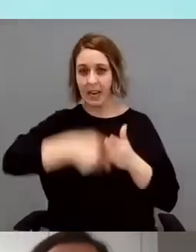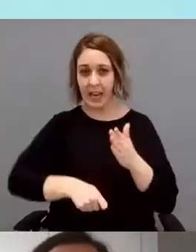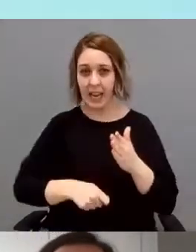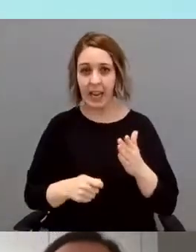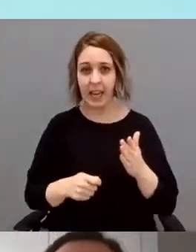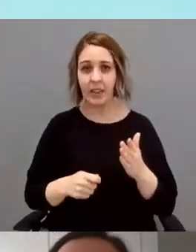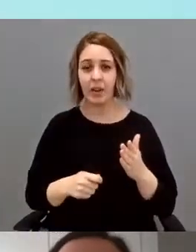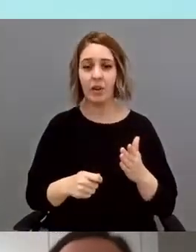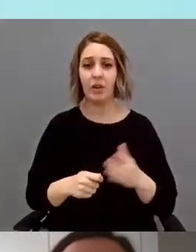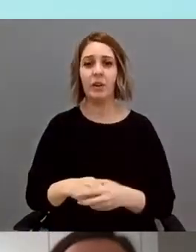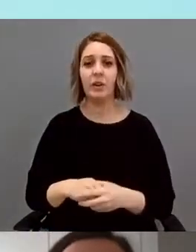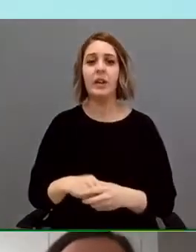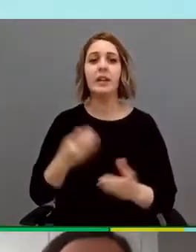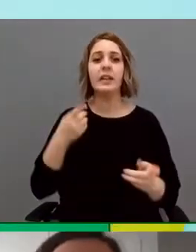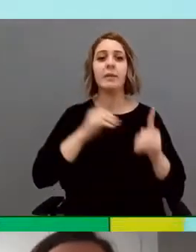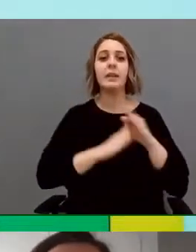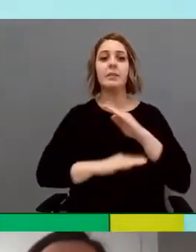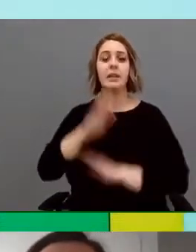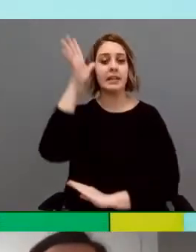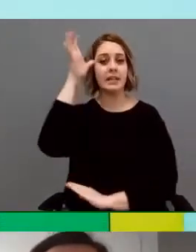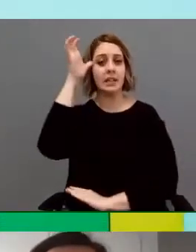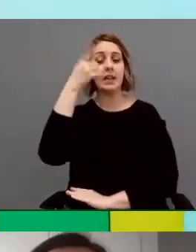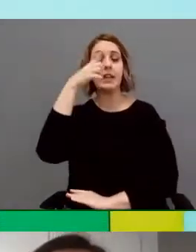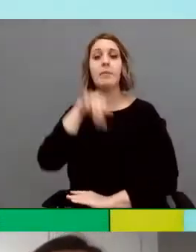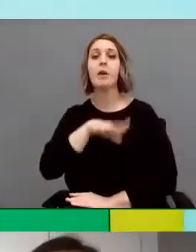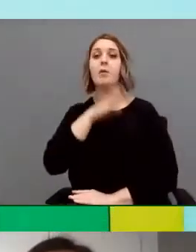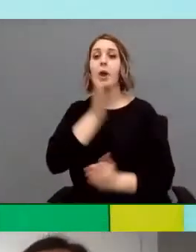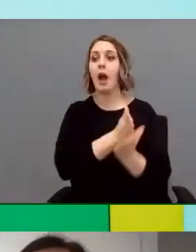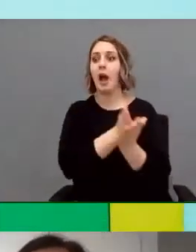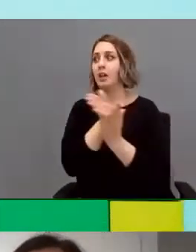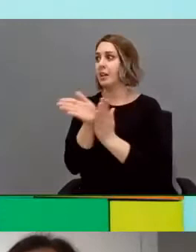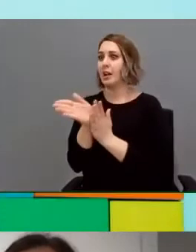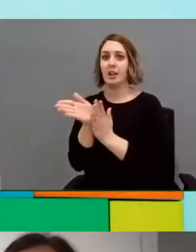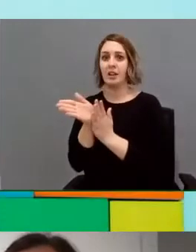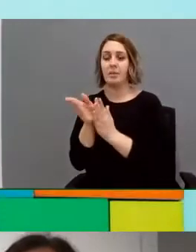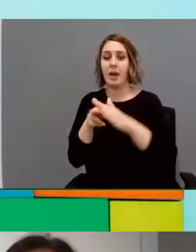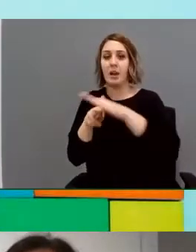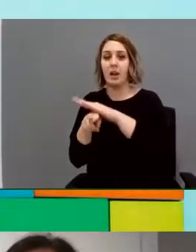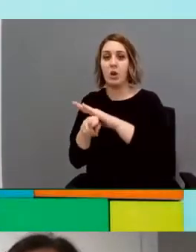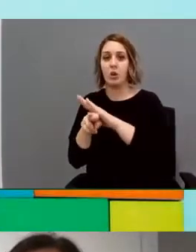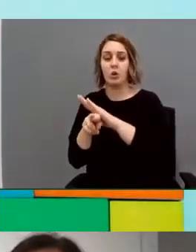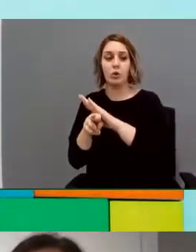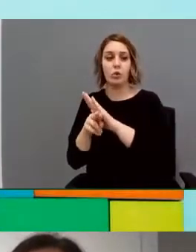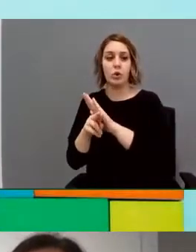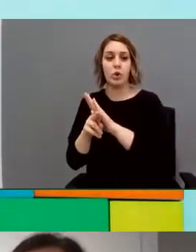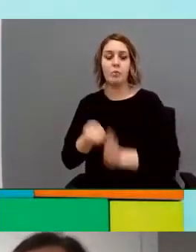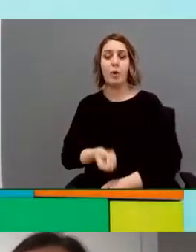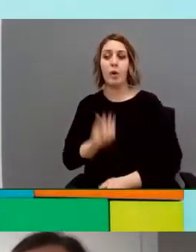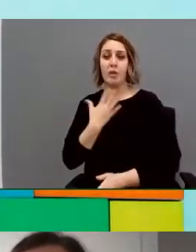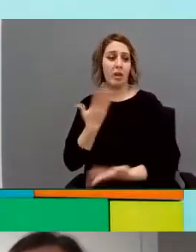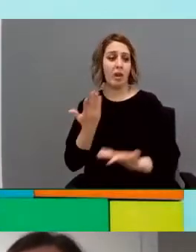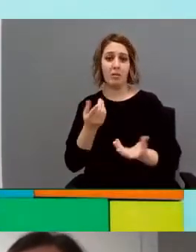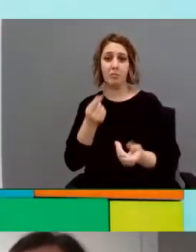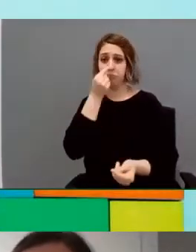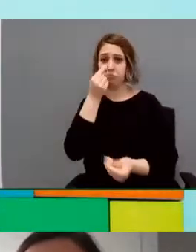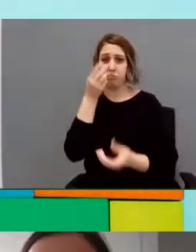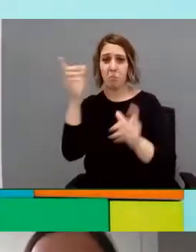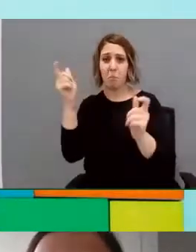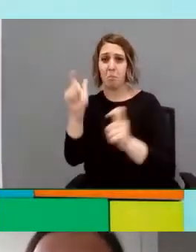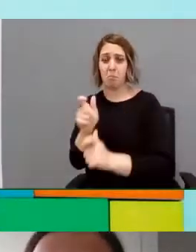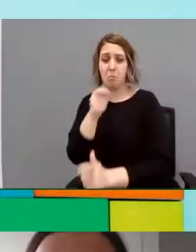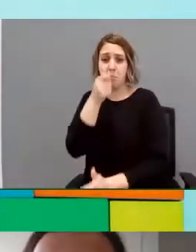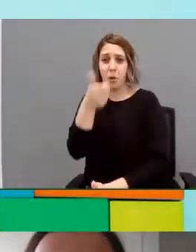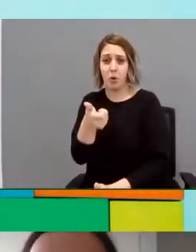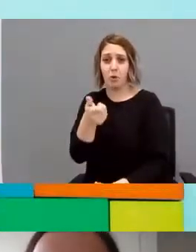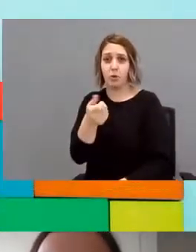y el pensamiento y el social. Y porque hay pocas alternativas y recursos de orientación vocacional. Y estamos en